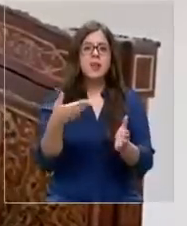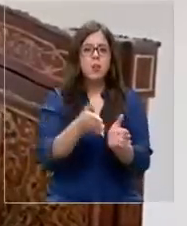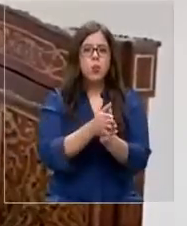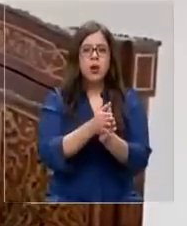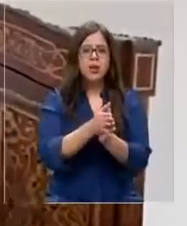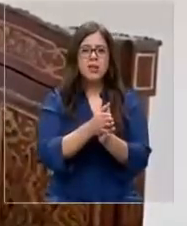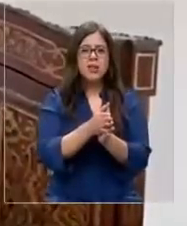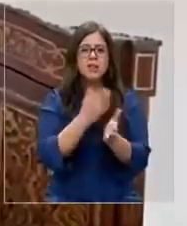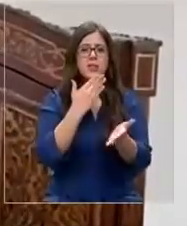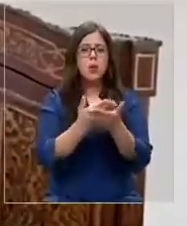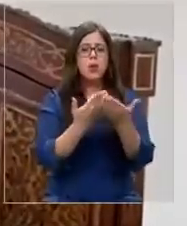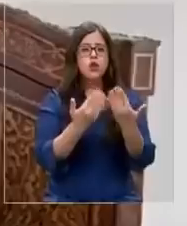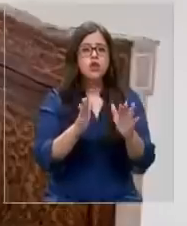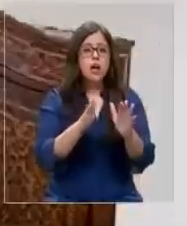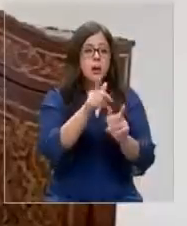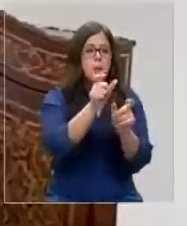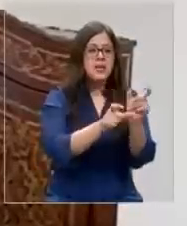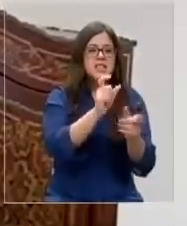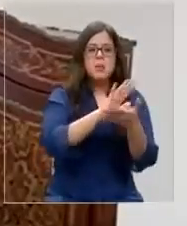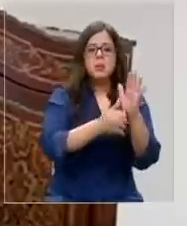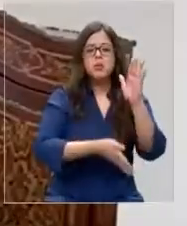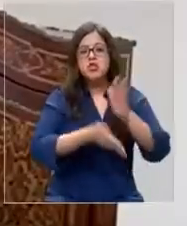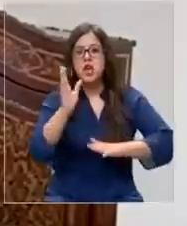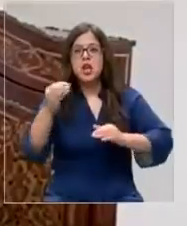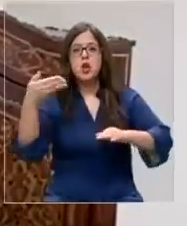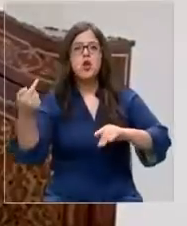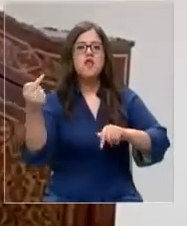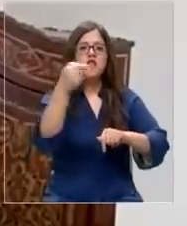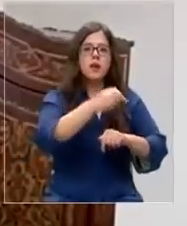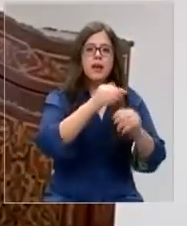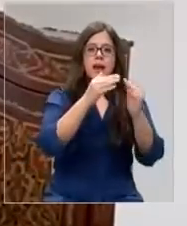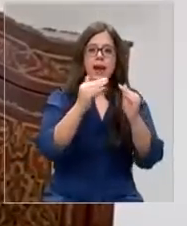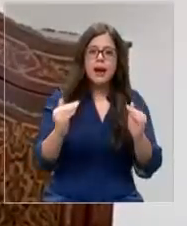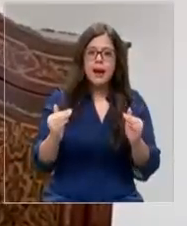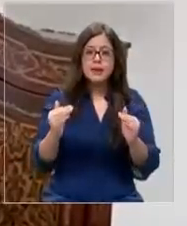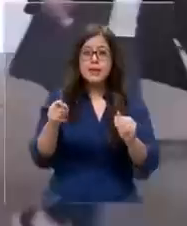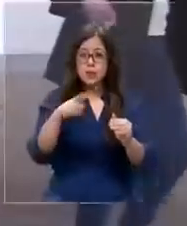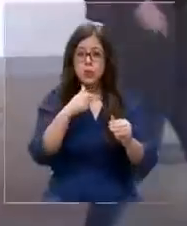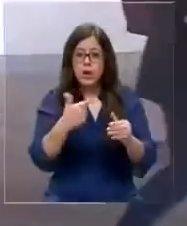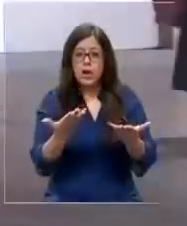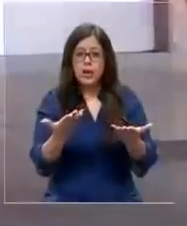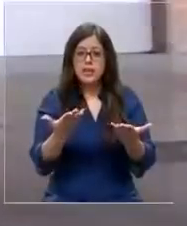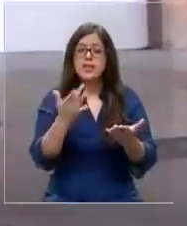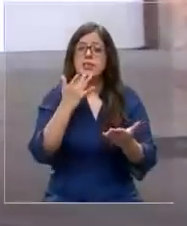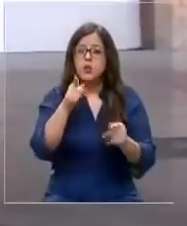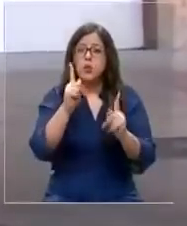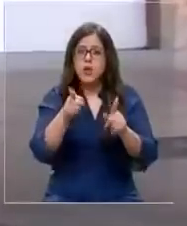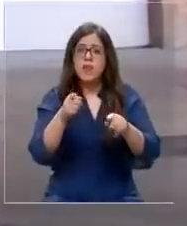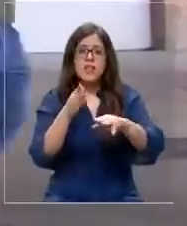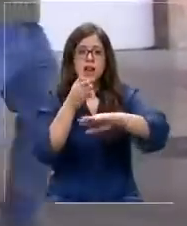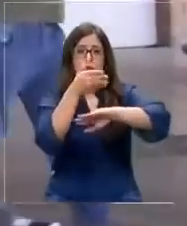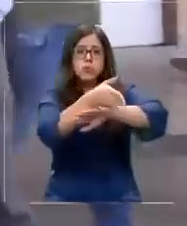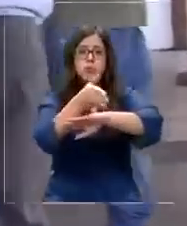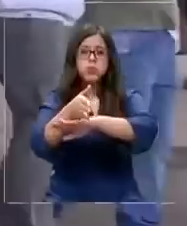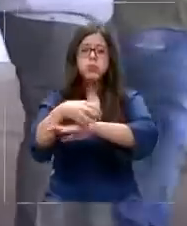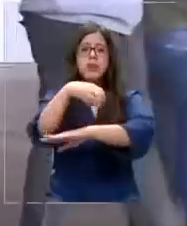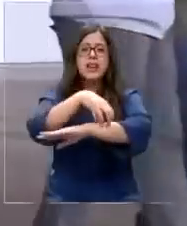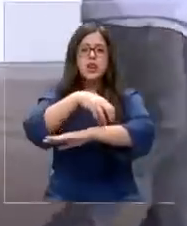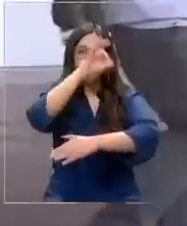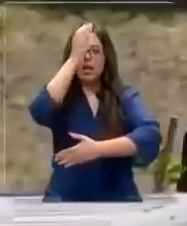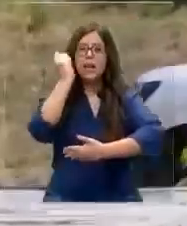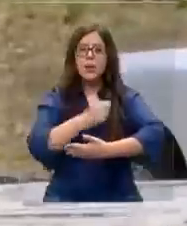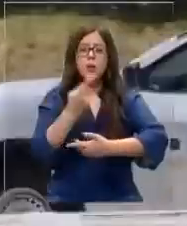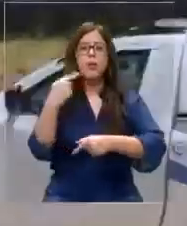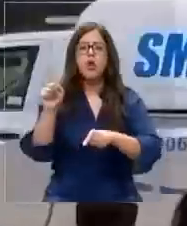dirigiéndose o saliendo de su casa? ¿Por qué no se va a una vueltecita por la Araucanía? Pero no hable solamente con las personas que